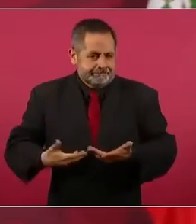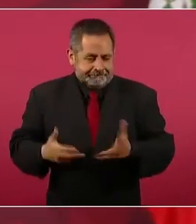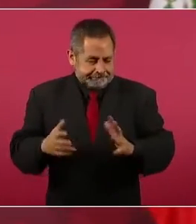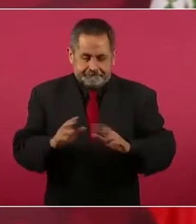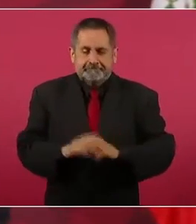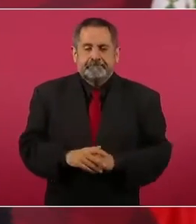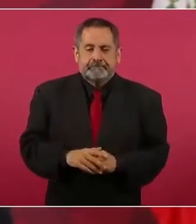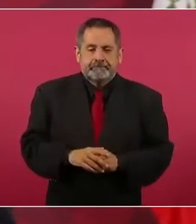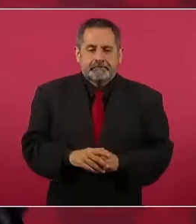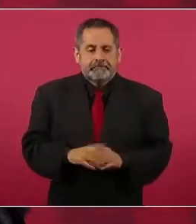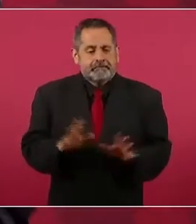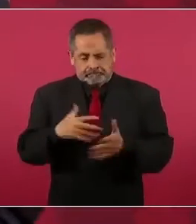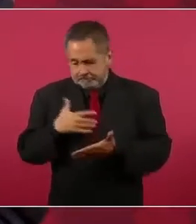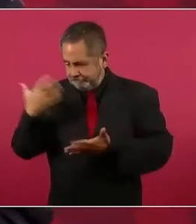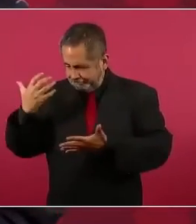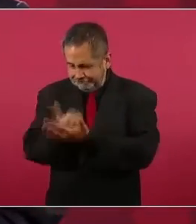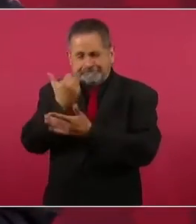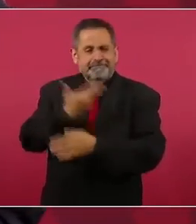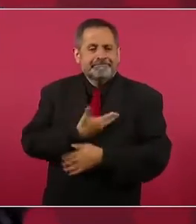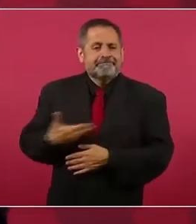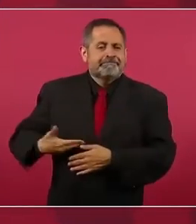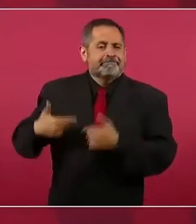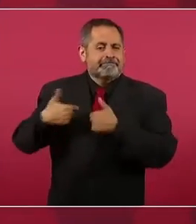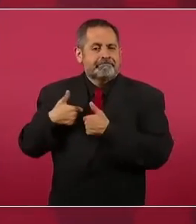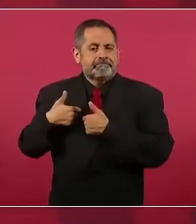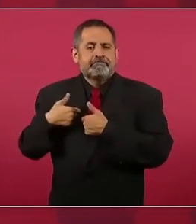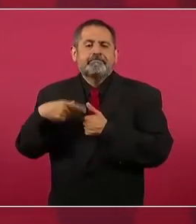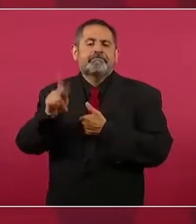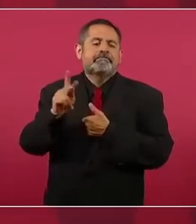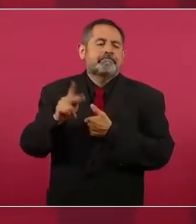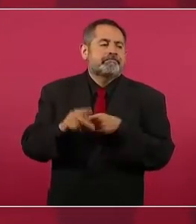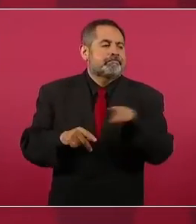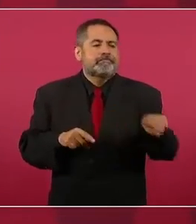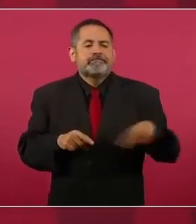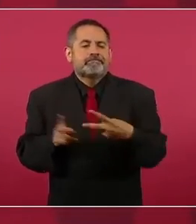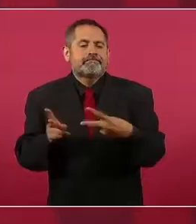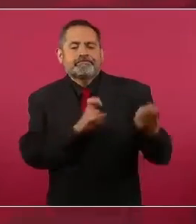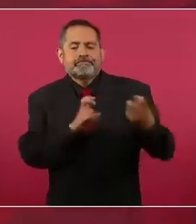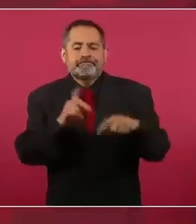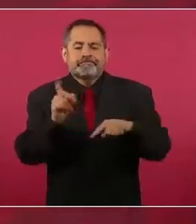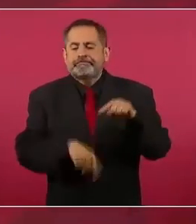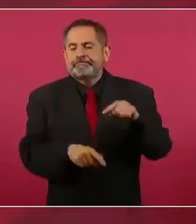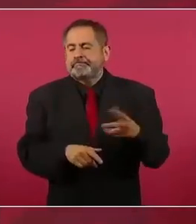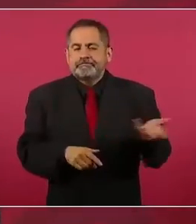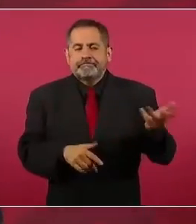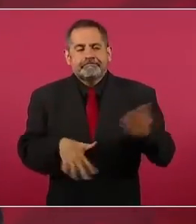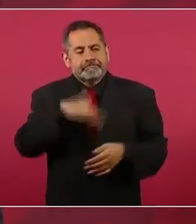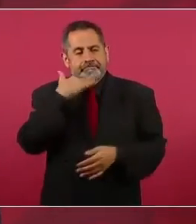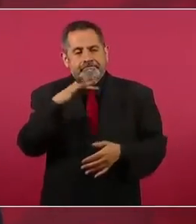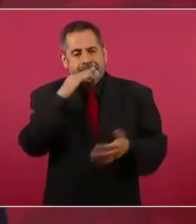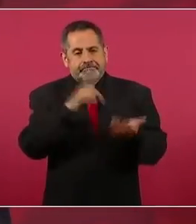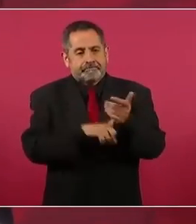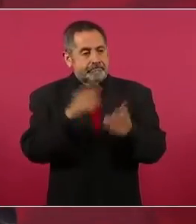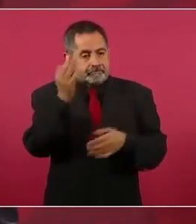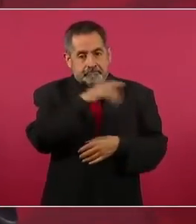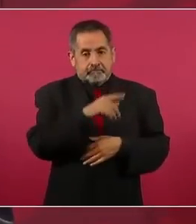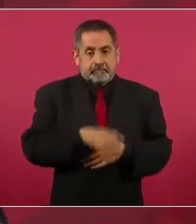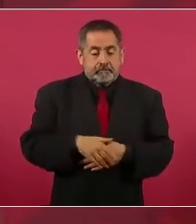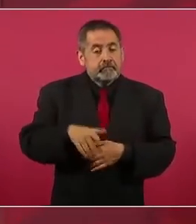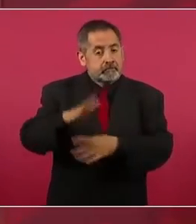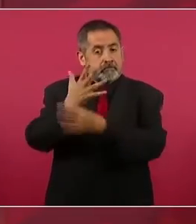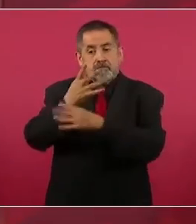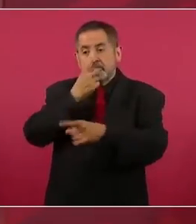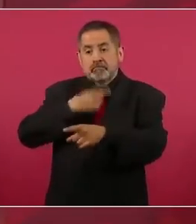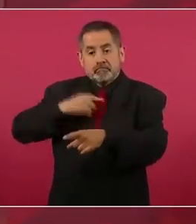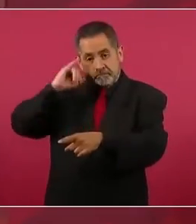que bueno, la gané, nada más que hubo fraude. Como me dijo un campesino